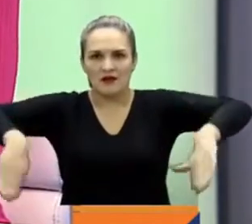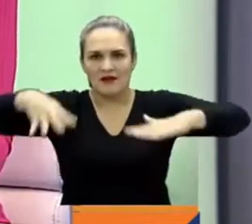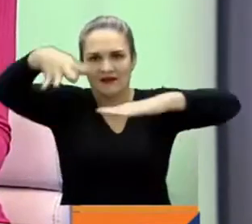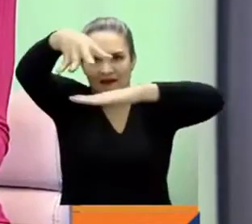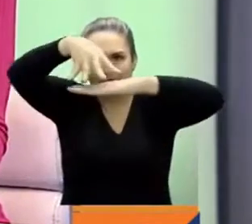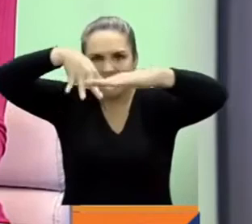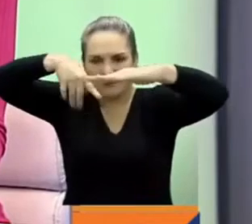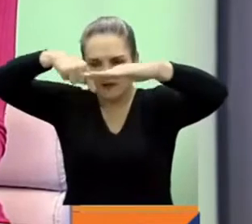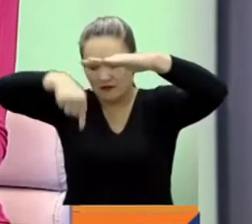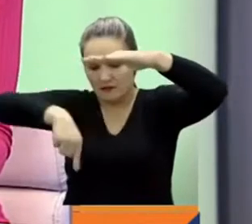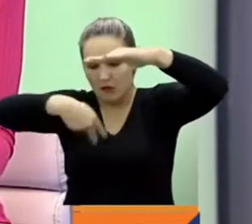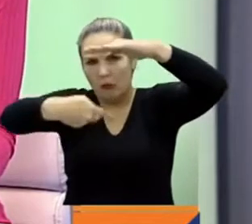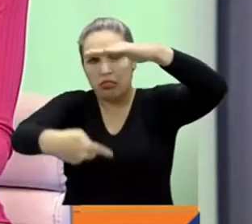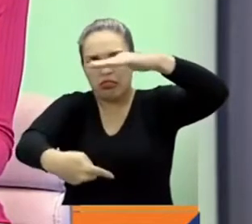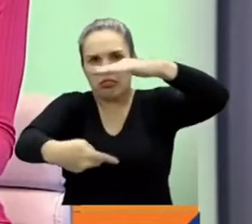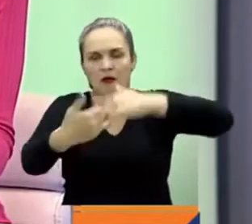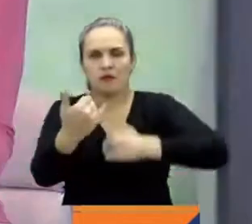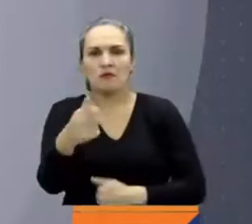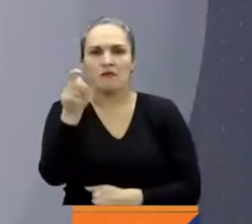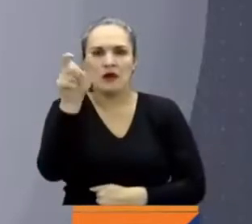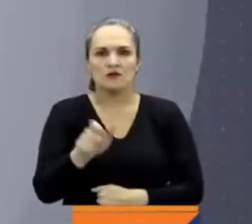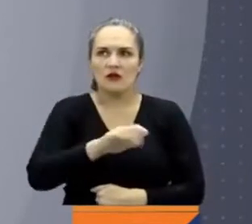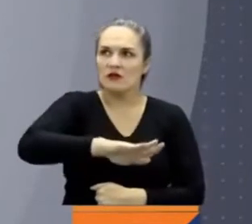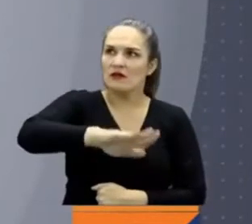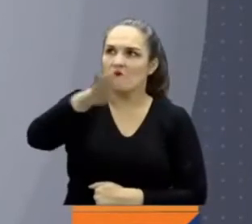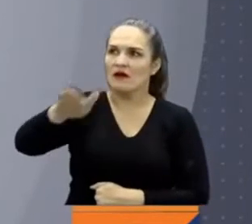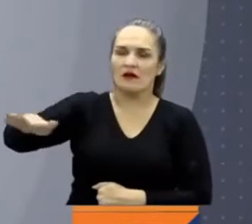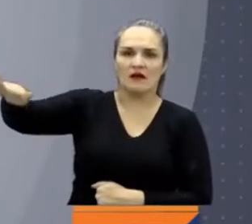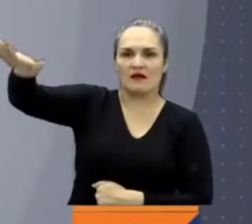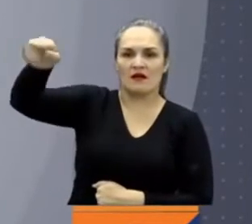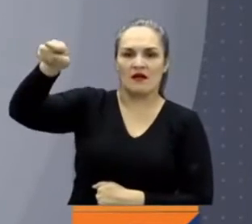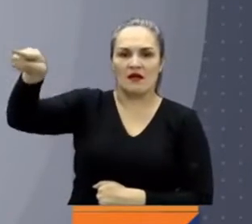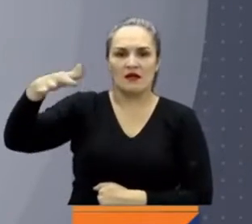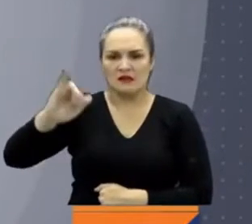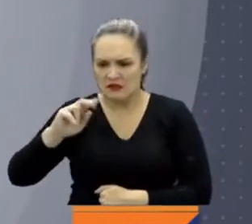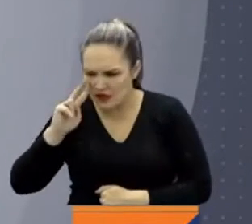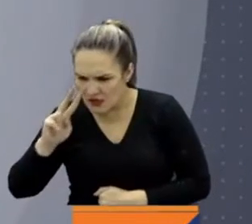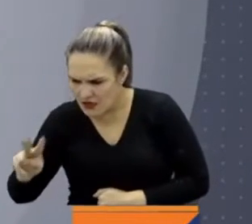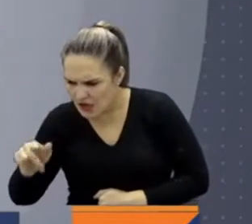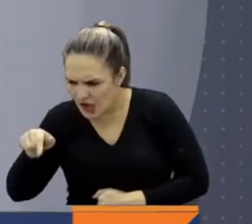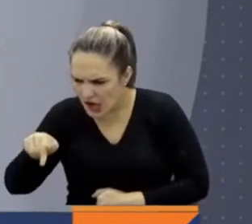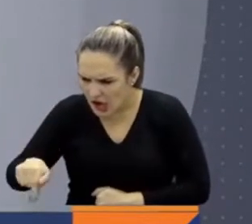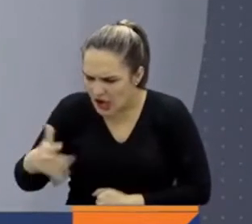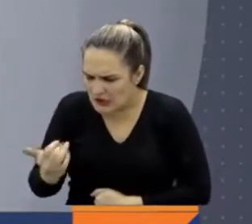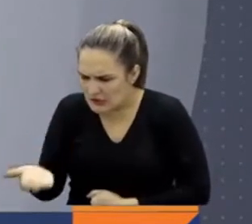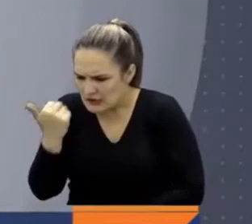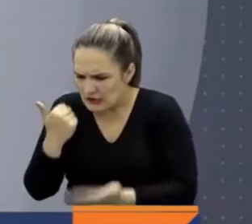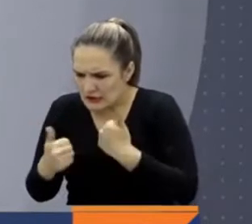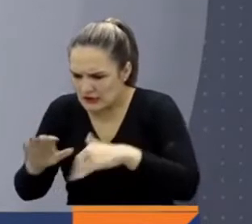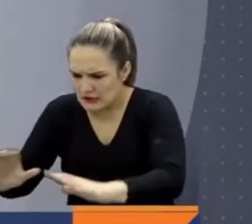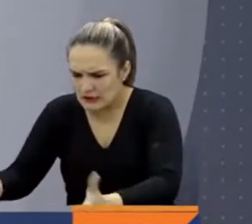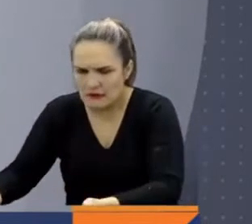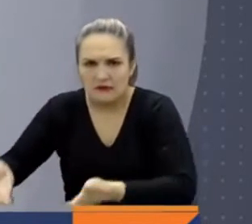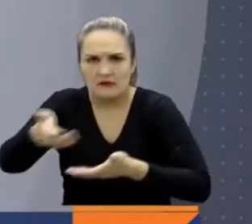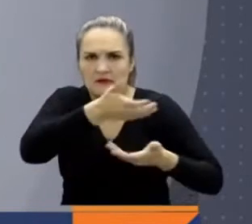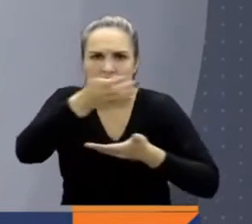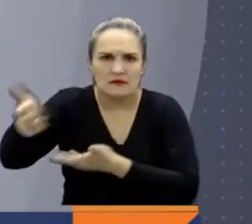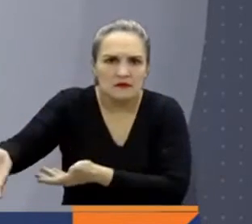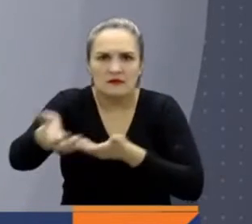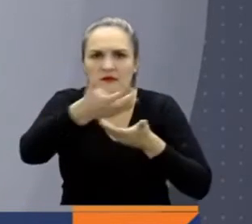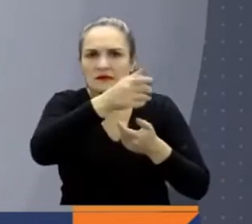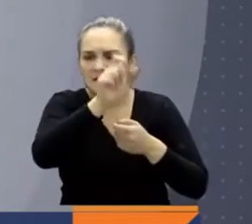ubicada en la parte alta de la zona. Miembros del CTI recogieron las partes de la víctima que fueron trasladadas a Medicina Legal,